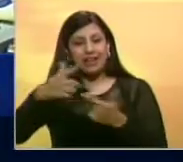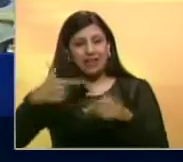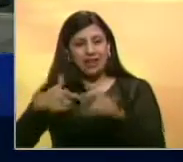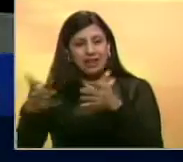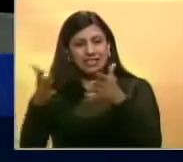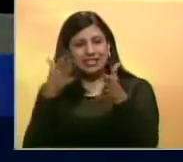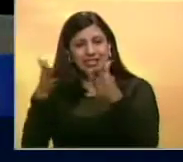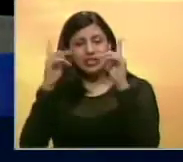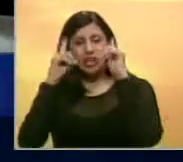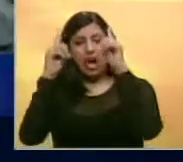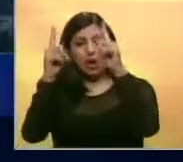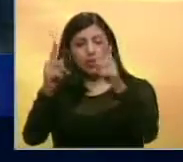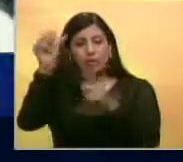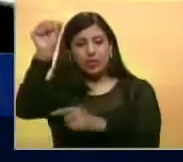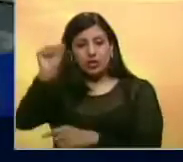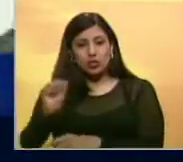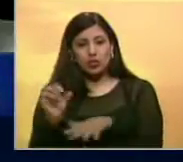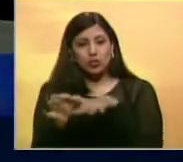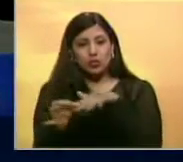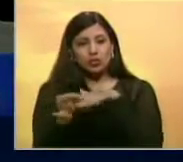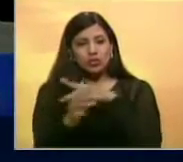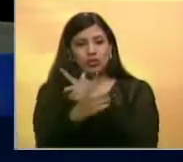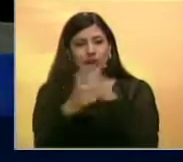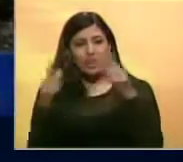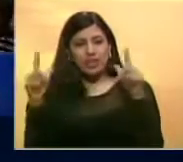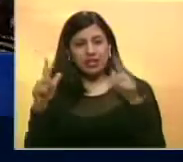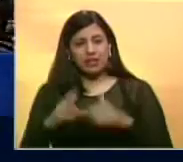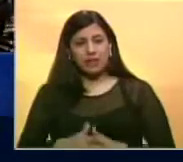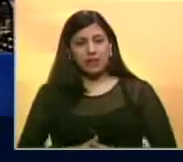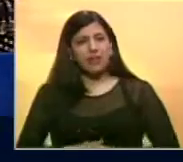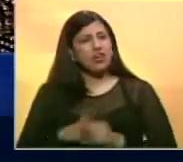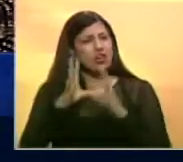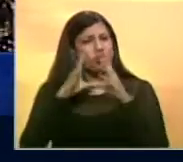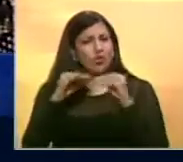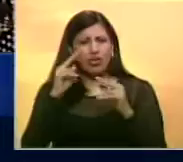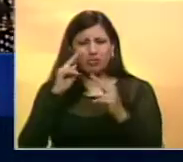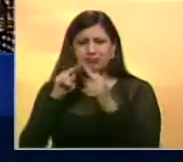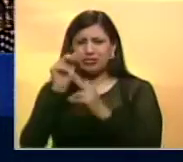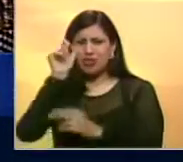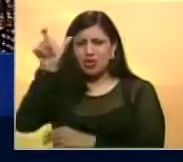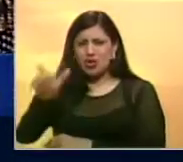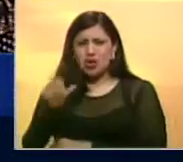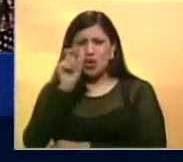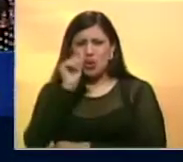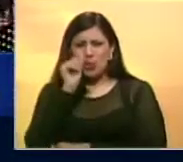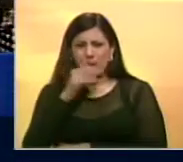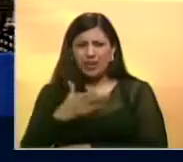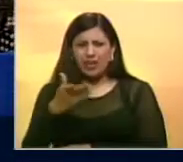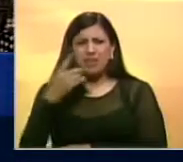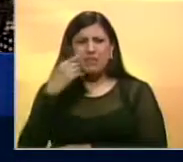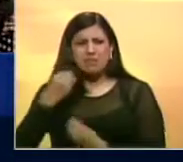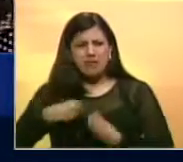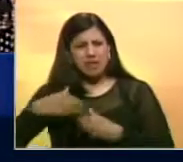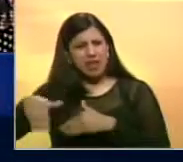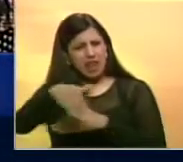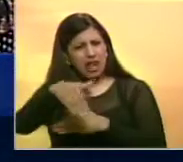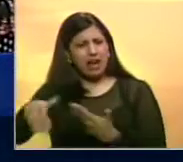servicio de la autopista del sur, municipio Libertador. De toda la vida conozco a Johnny, vive en la calle,